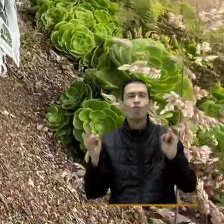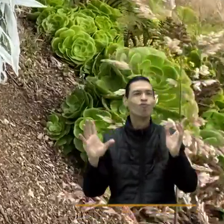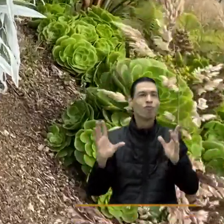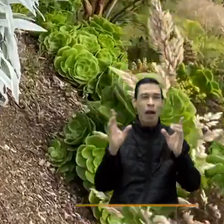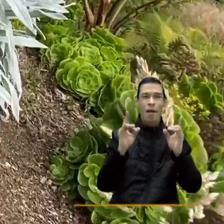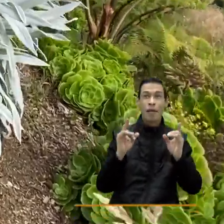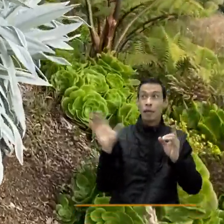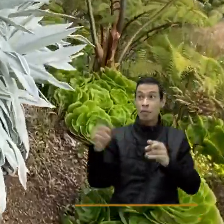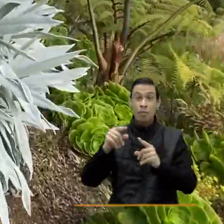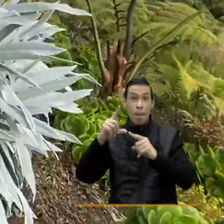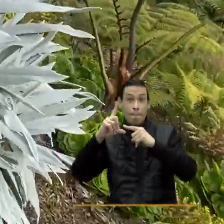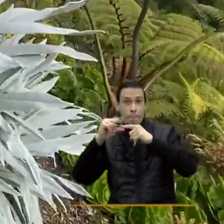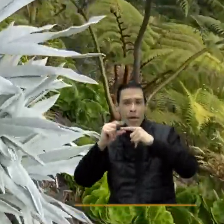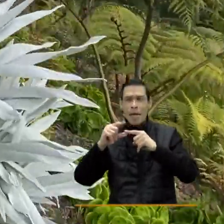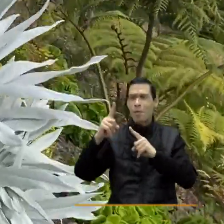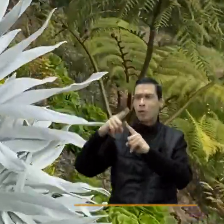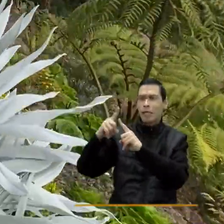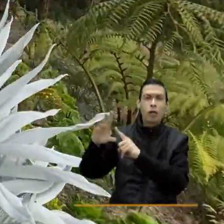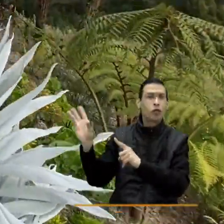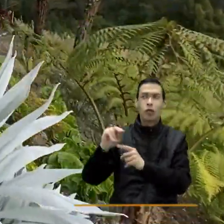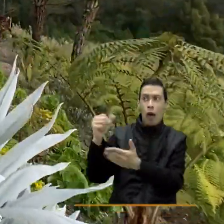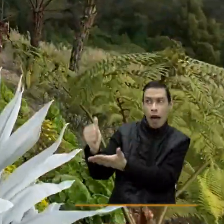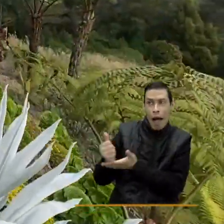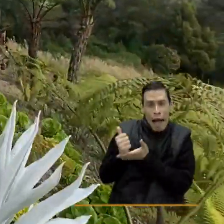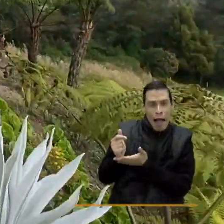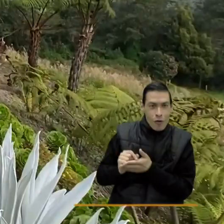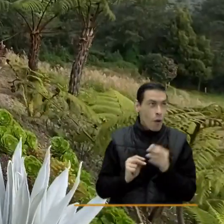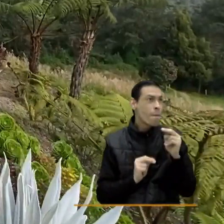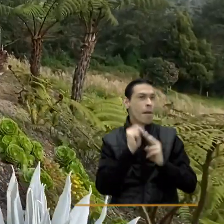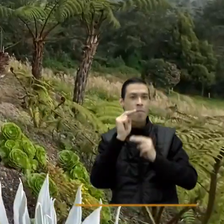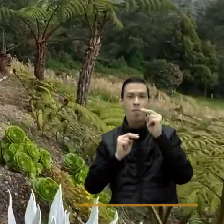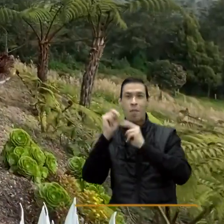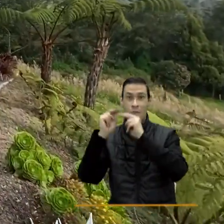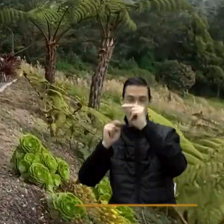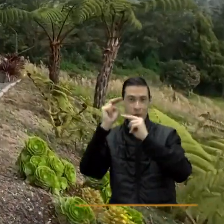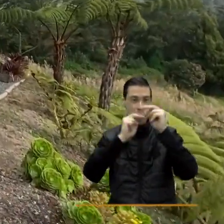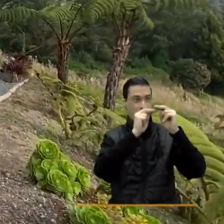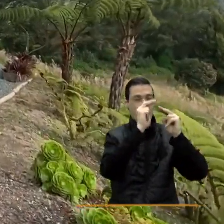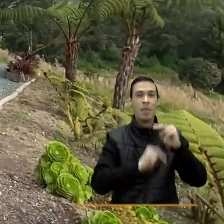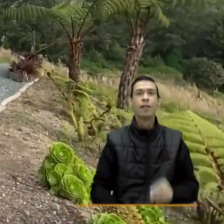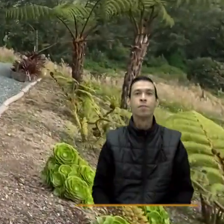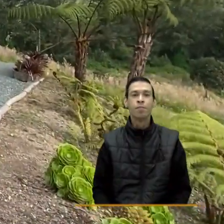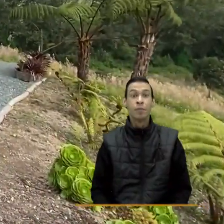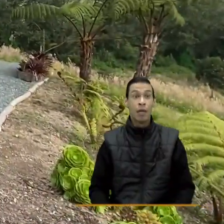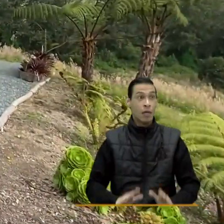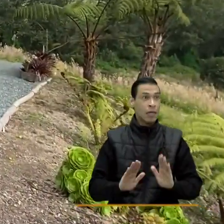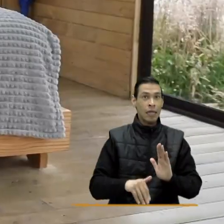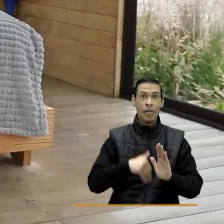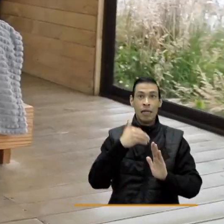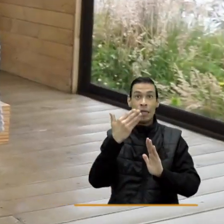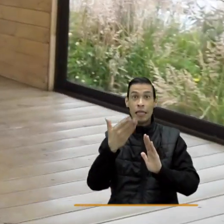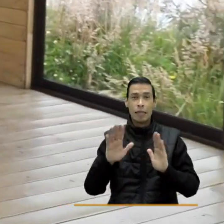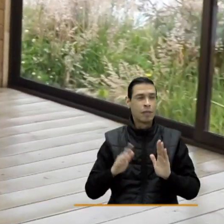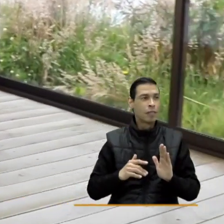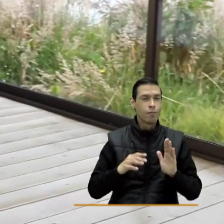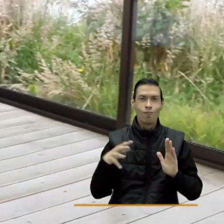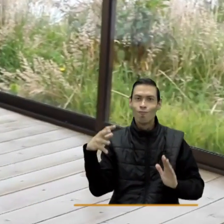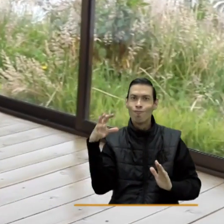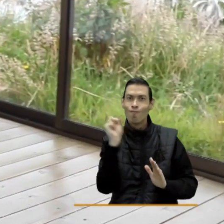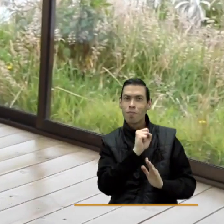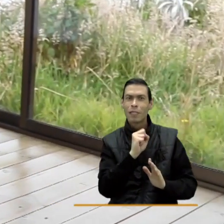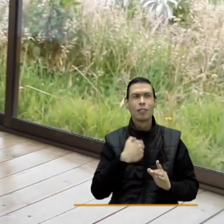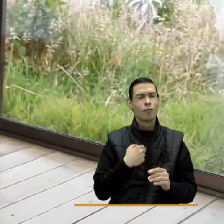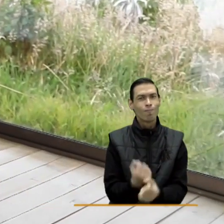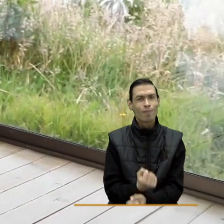primos, mis tíos, mis amigos, todos me ayudaron a crear esto. Sin embargo, en ese momento nosotros nos dimos cuenta de algo que yo soy un